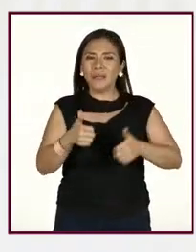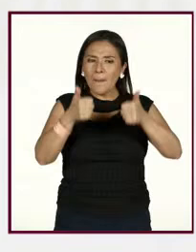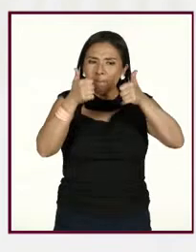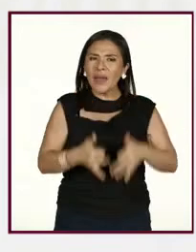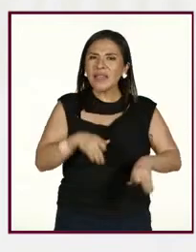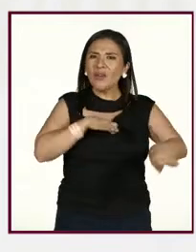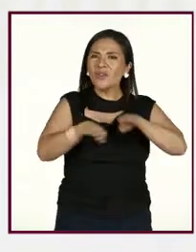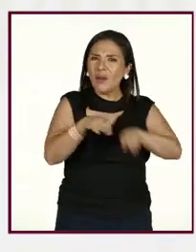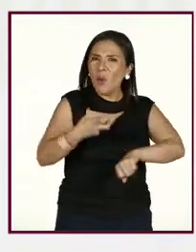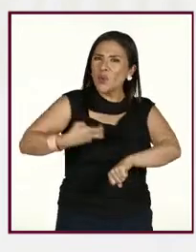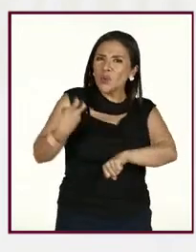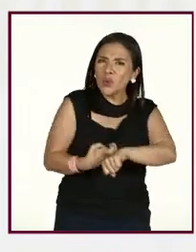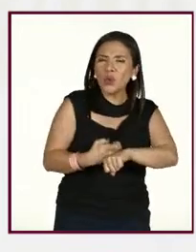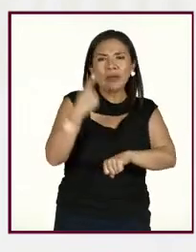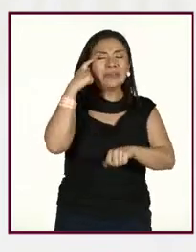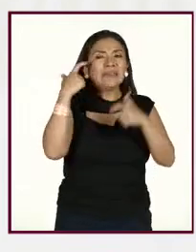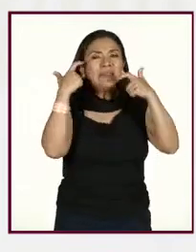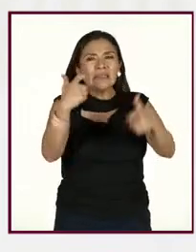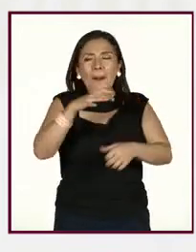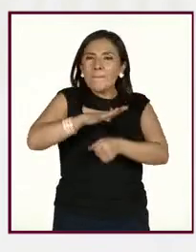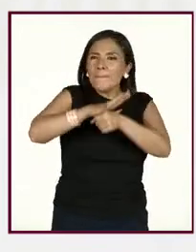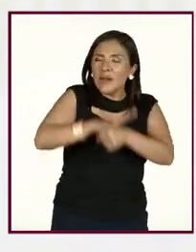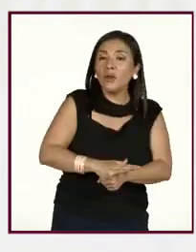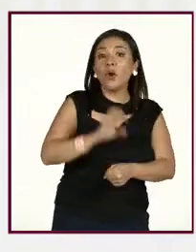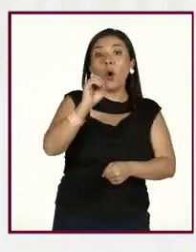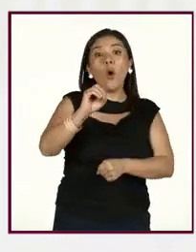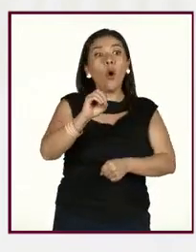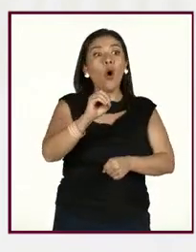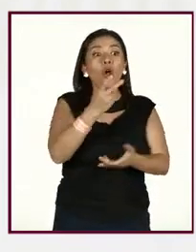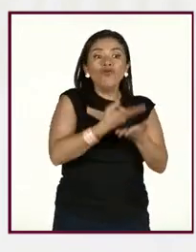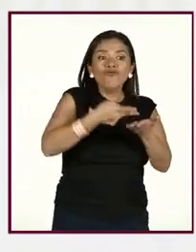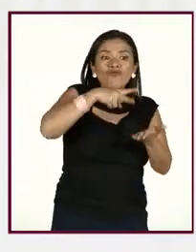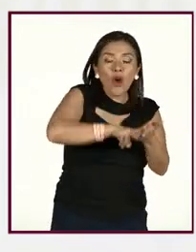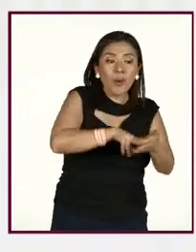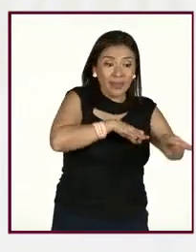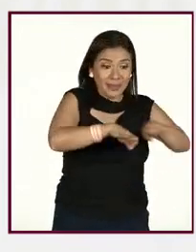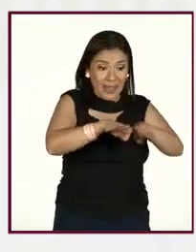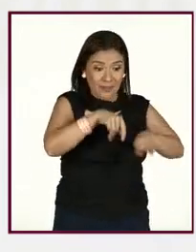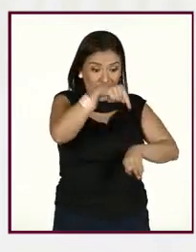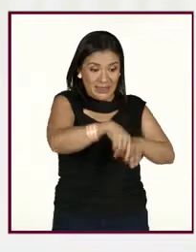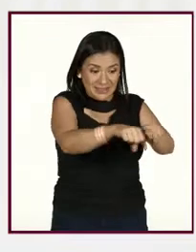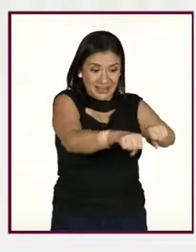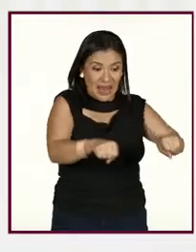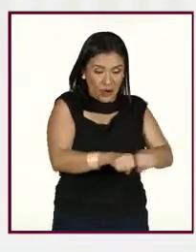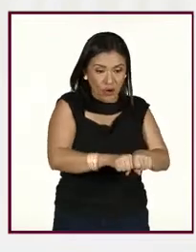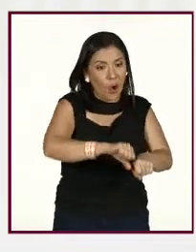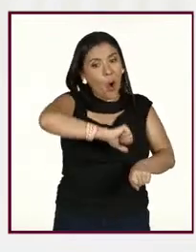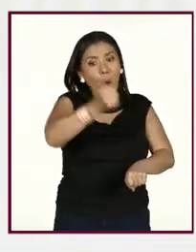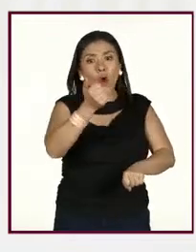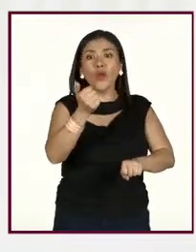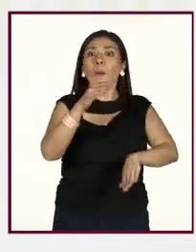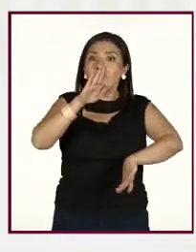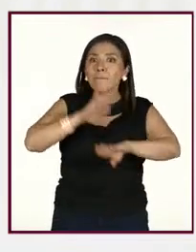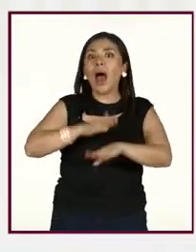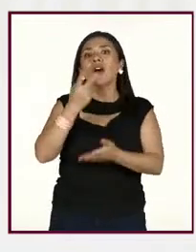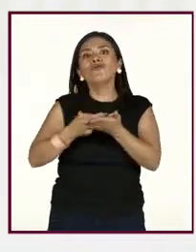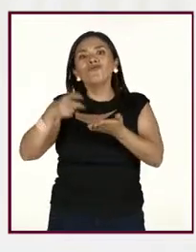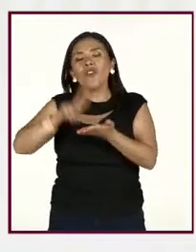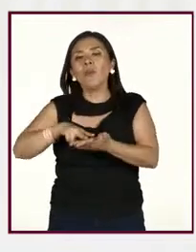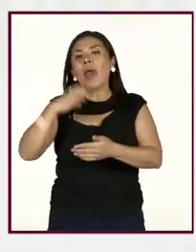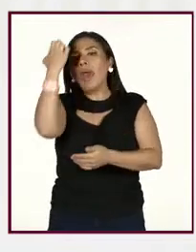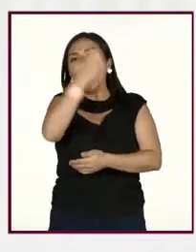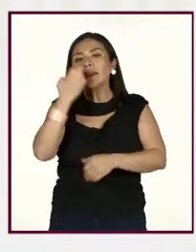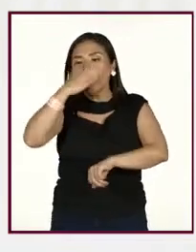mucho estrés. Luego hay trabajo fuera del aula, fuera del horario de trabajo, que son calificar